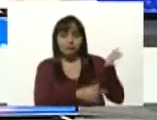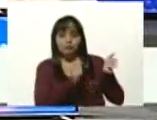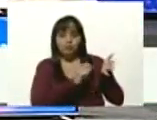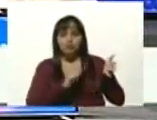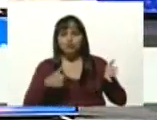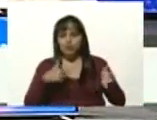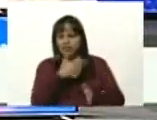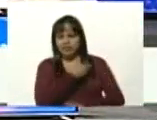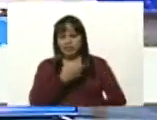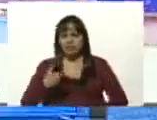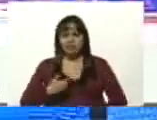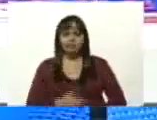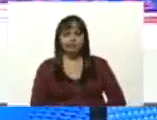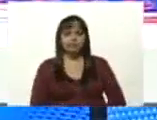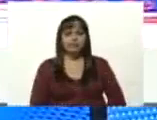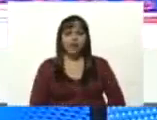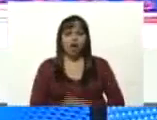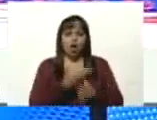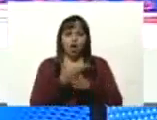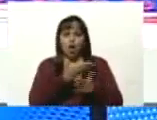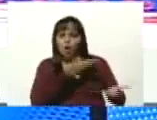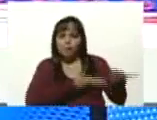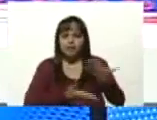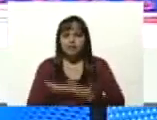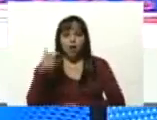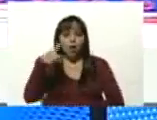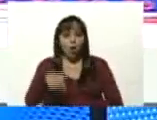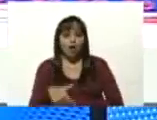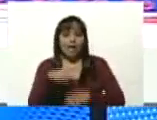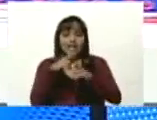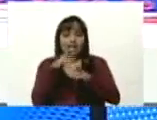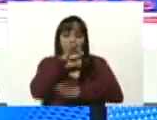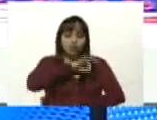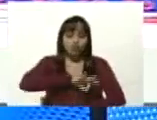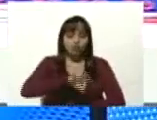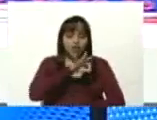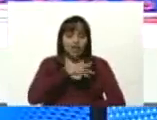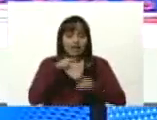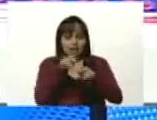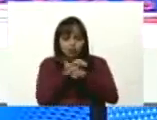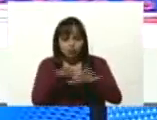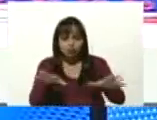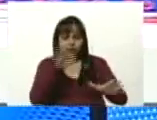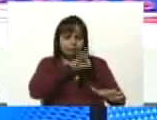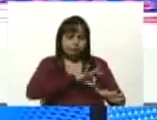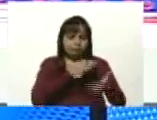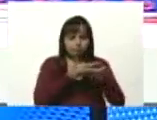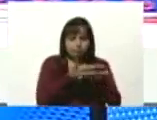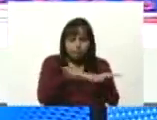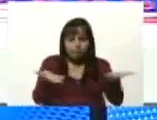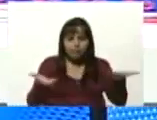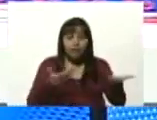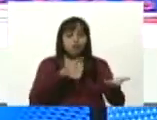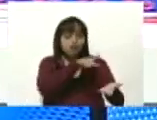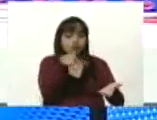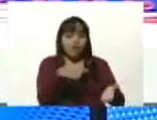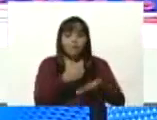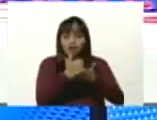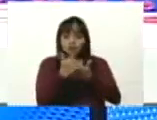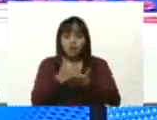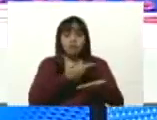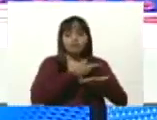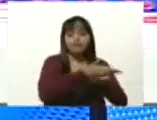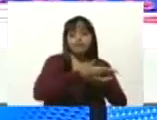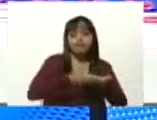quiero compartir hoy en mis redes sociales y que ustedes me ayuden a distribuirlo en